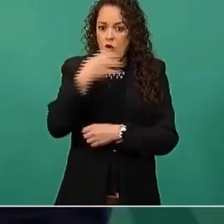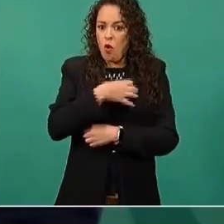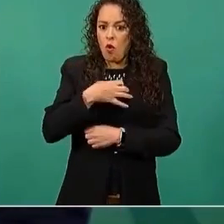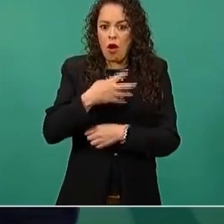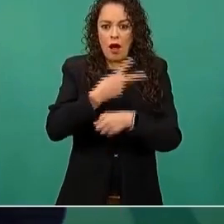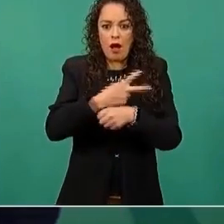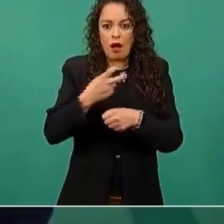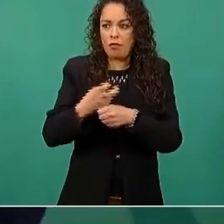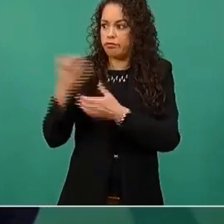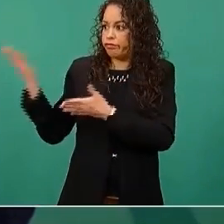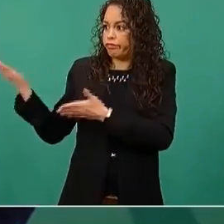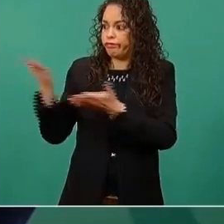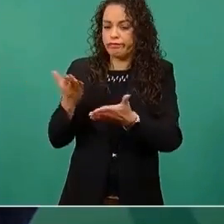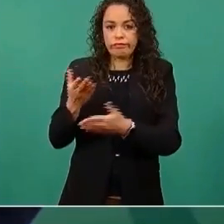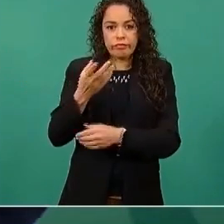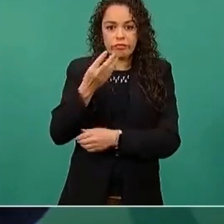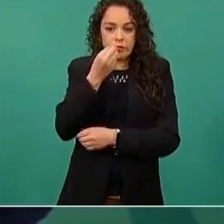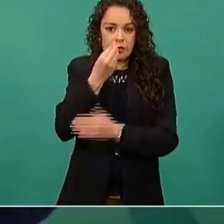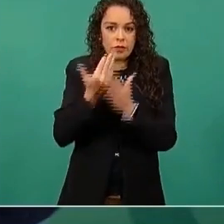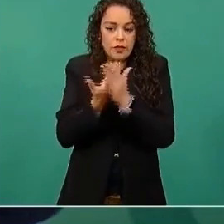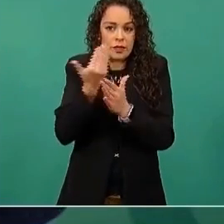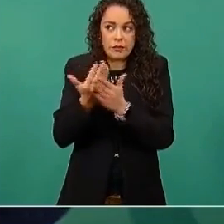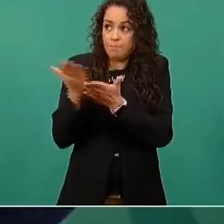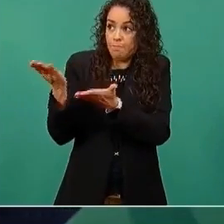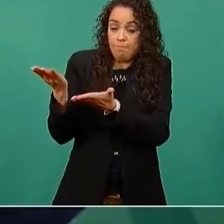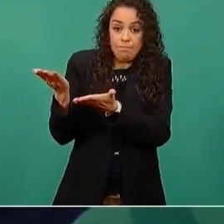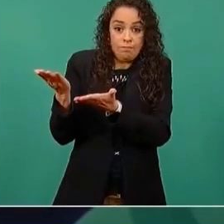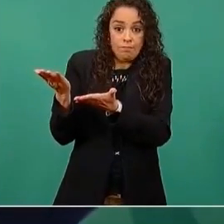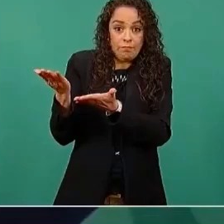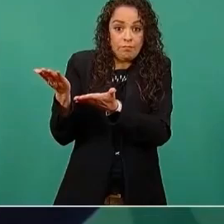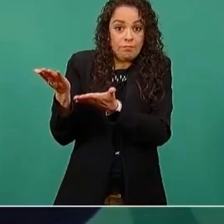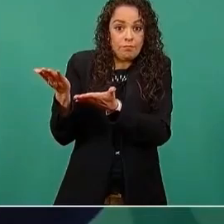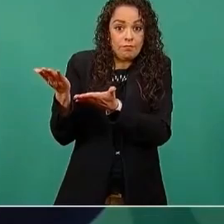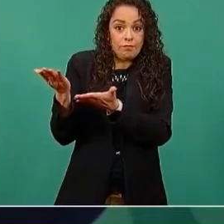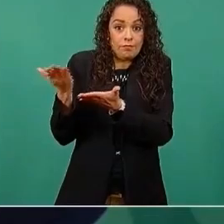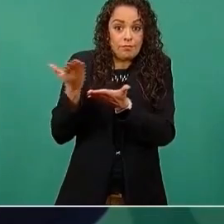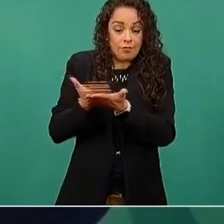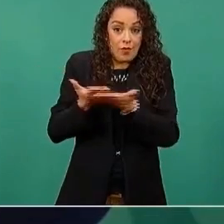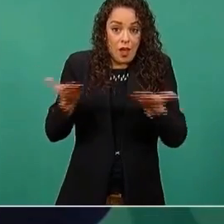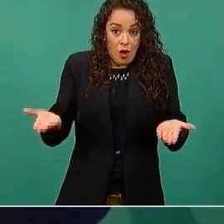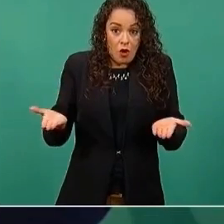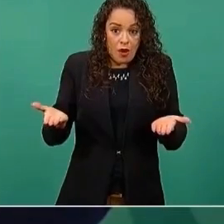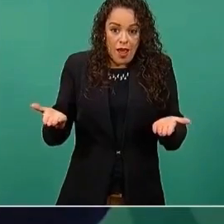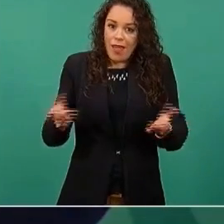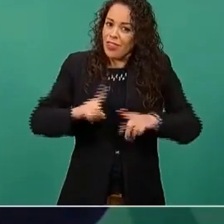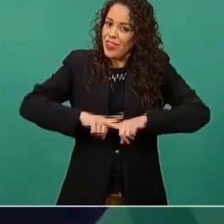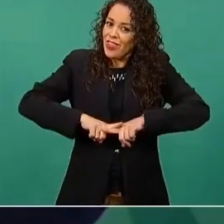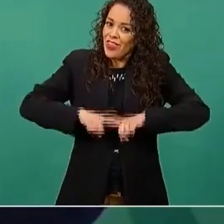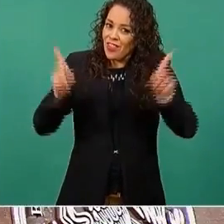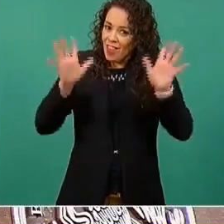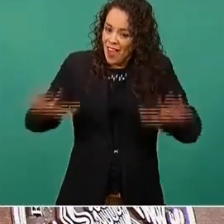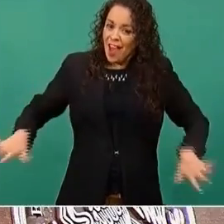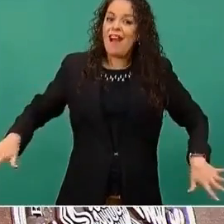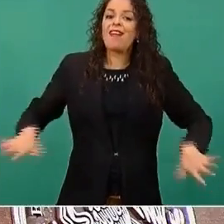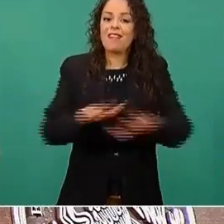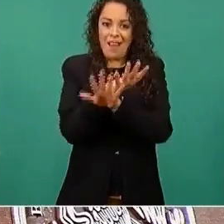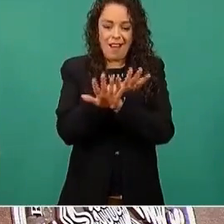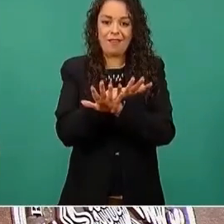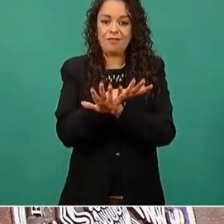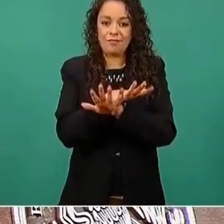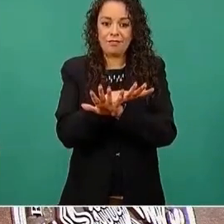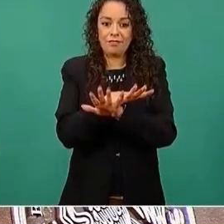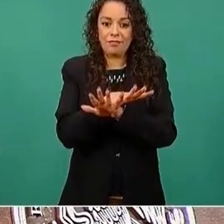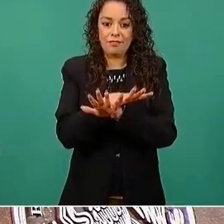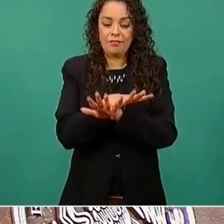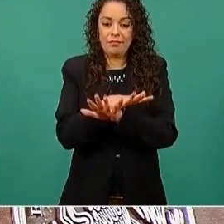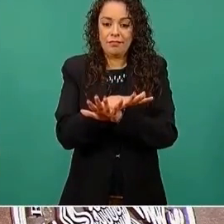ahora sea distinto, el